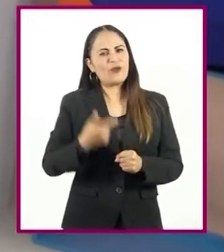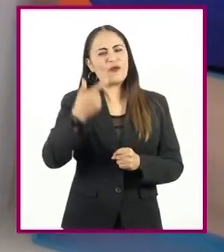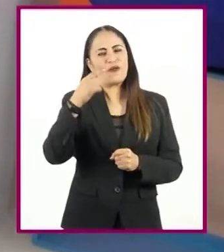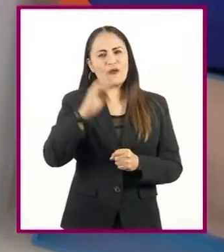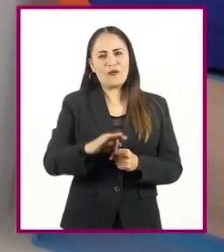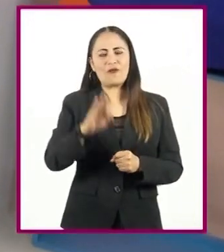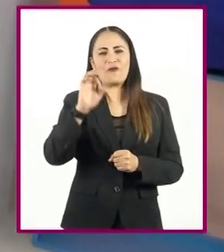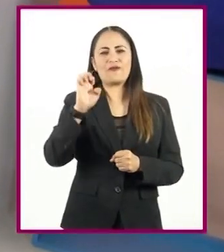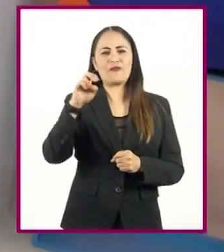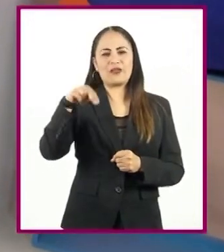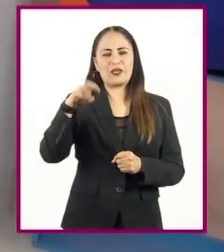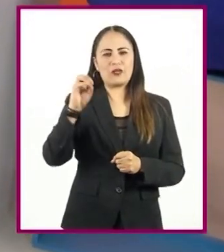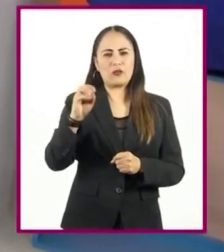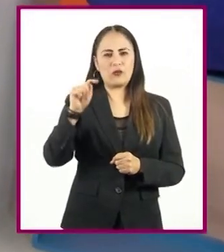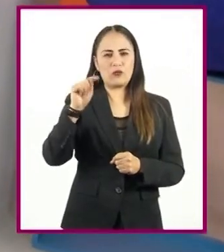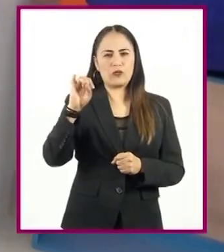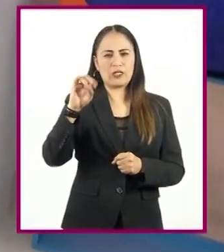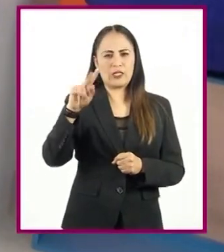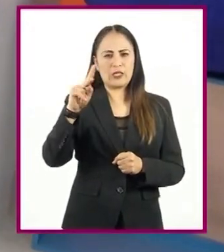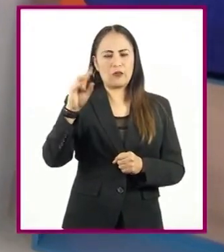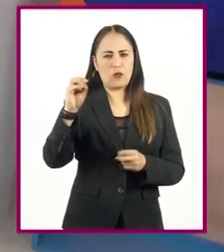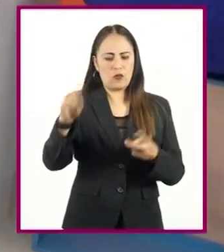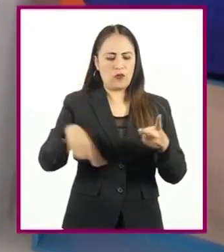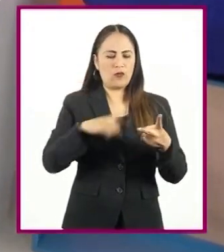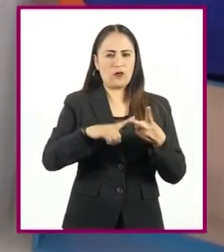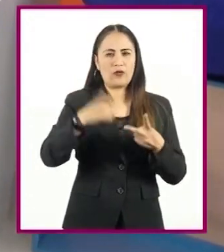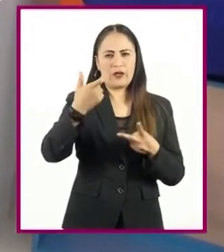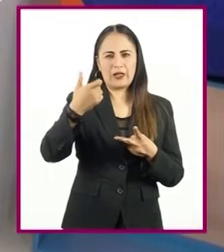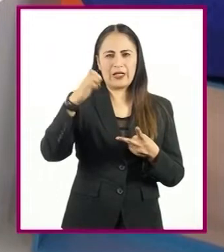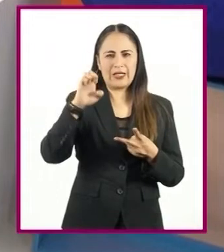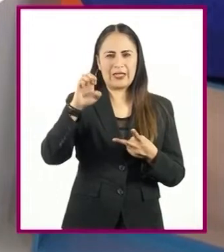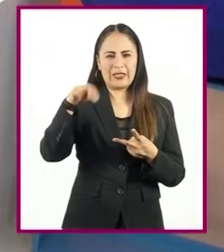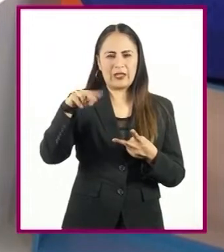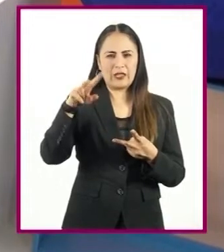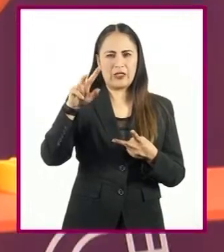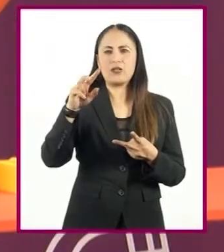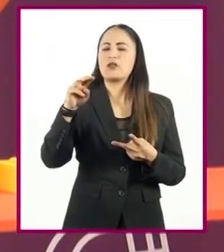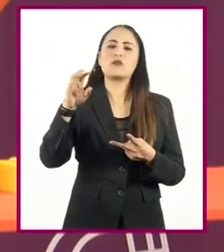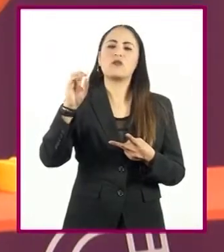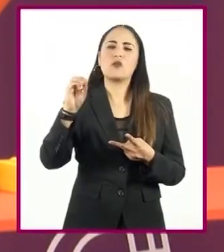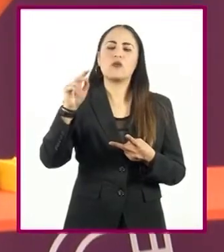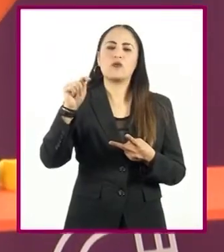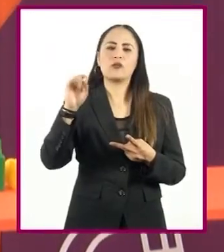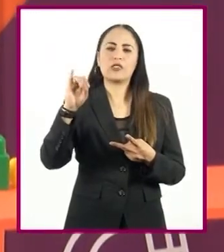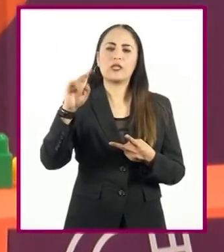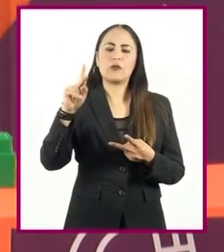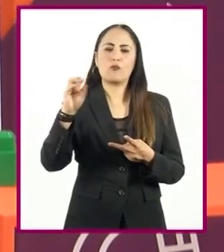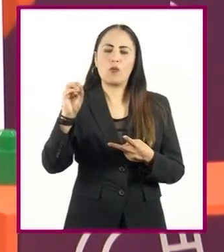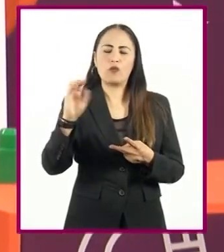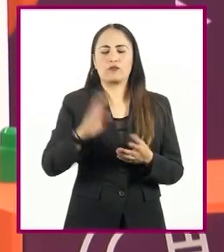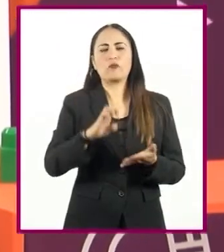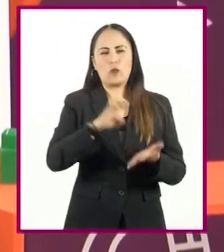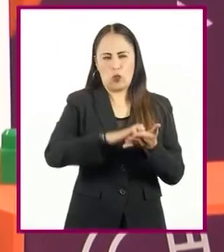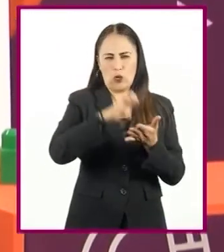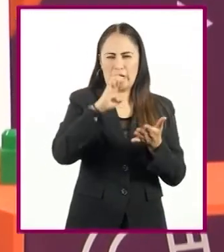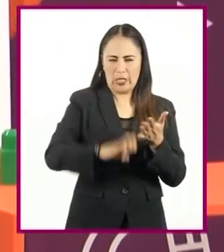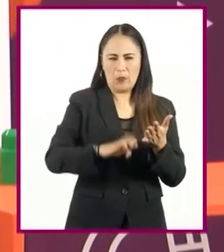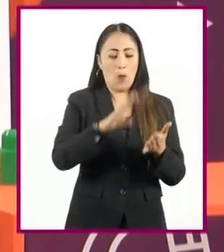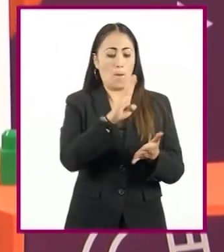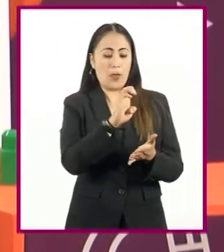fenotipo y el genotipo. Tenemos el siguiente caso. Cuando nace un bebé,